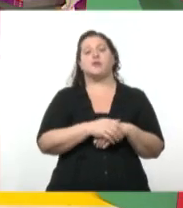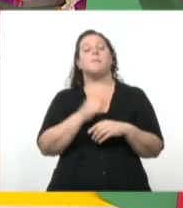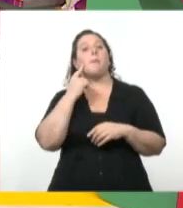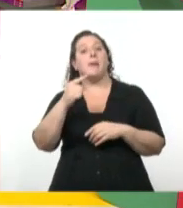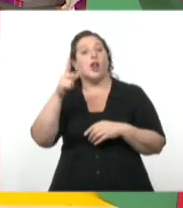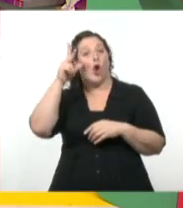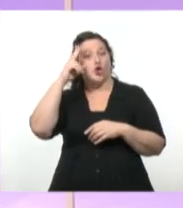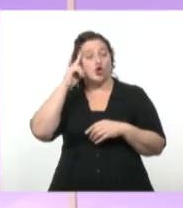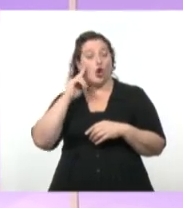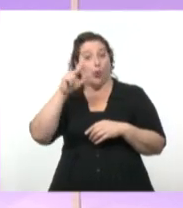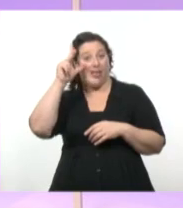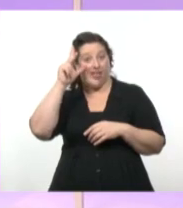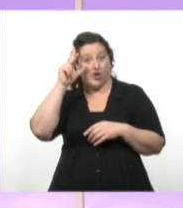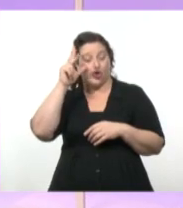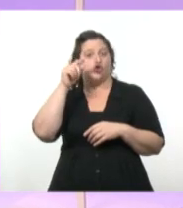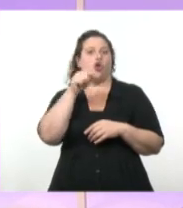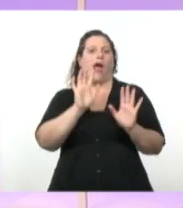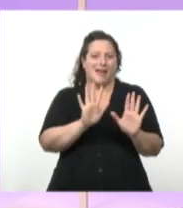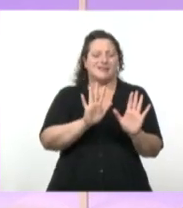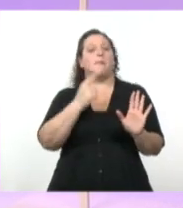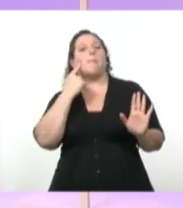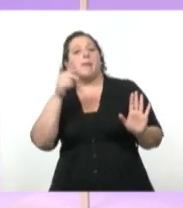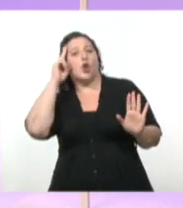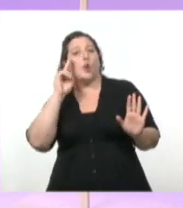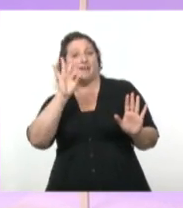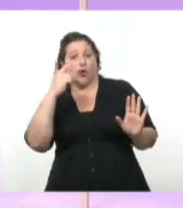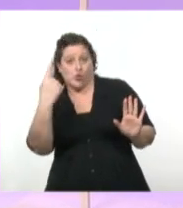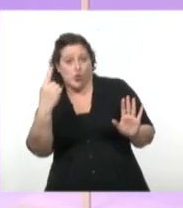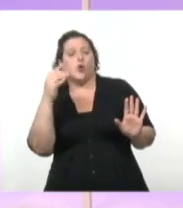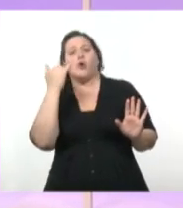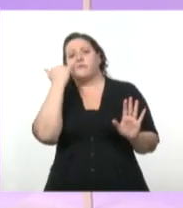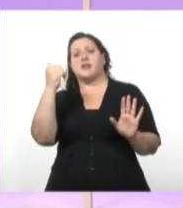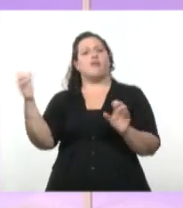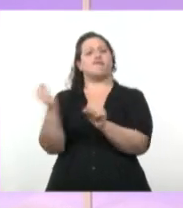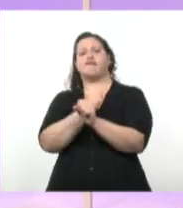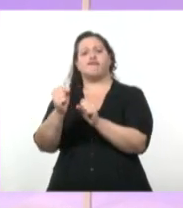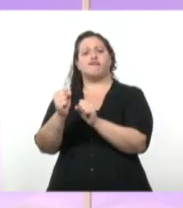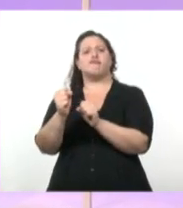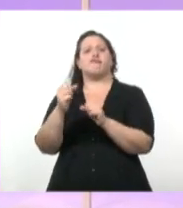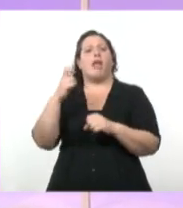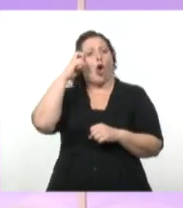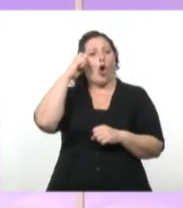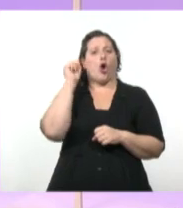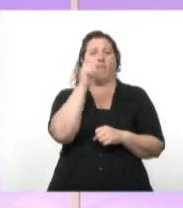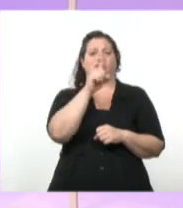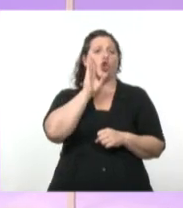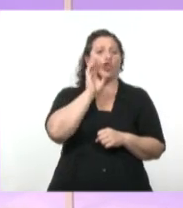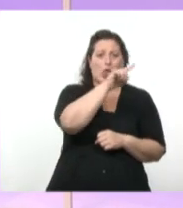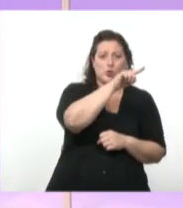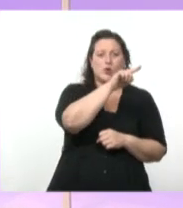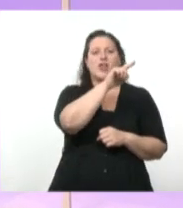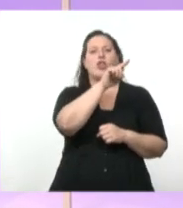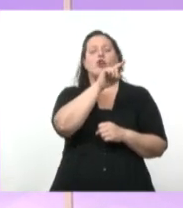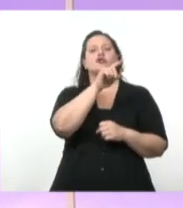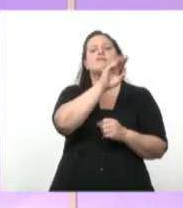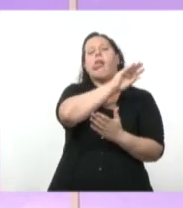y en 1901 se va a firmar, aprobado por el Congreso de los Estados Unidos, una enmienda que